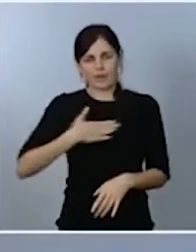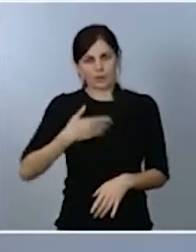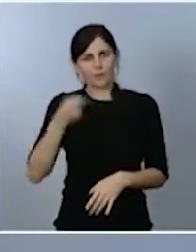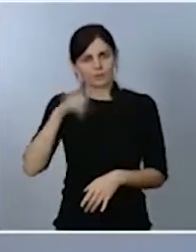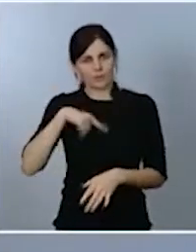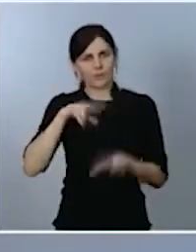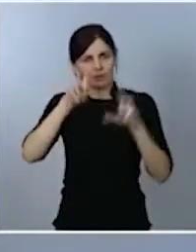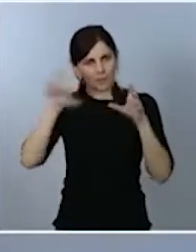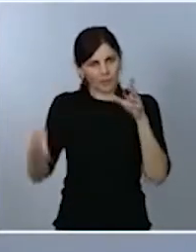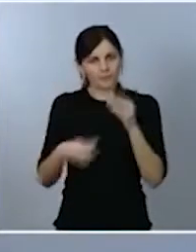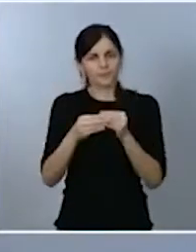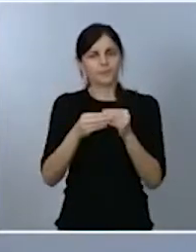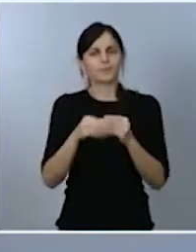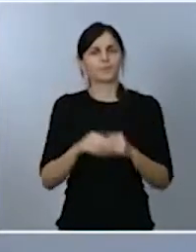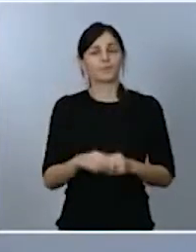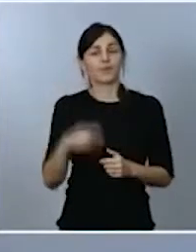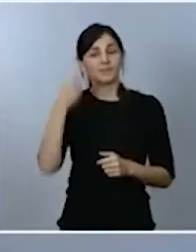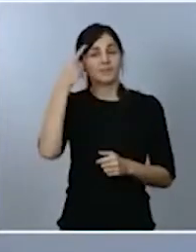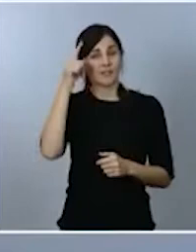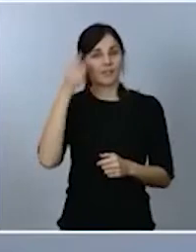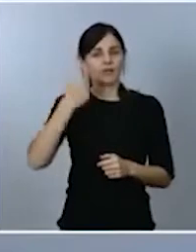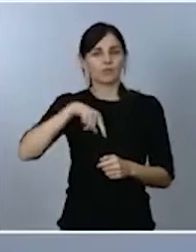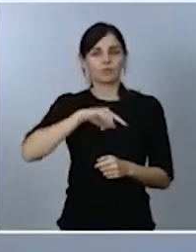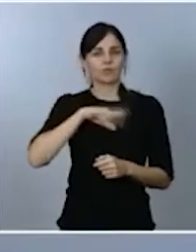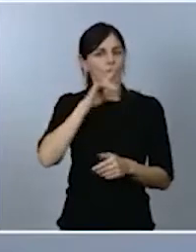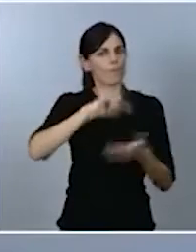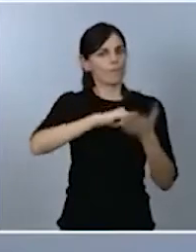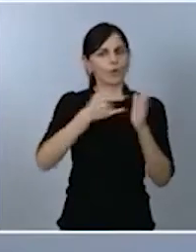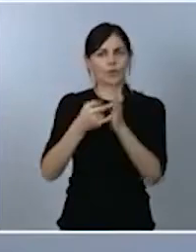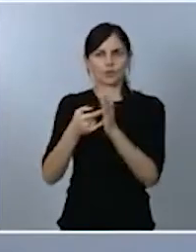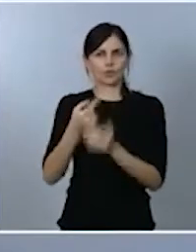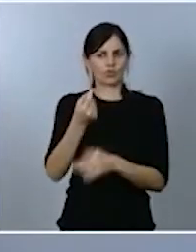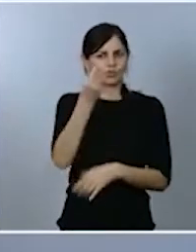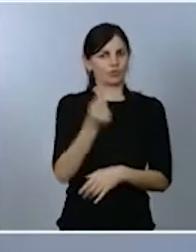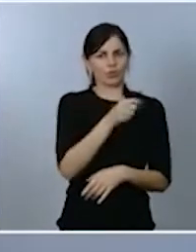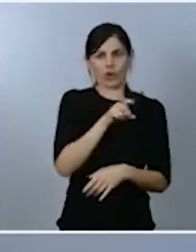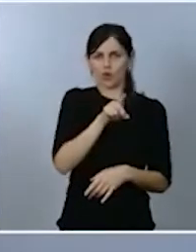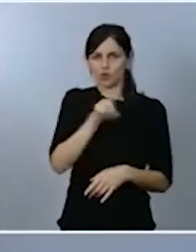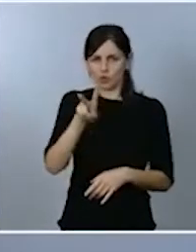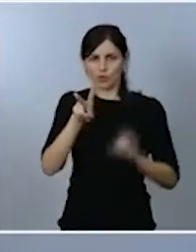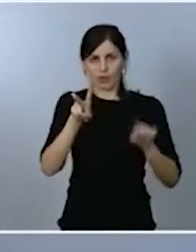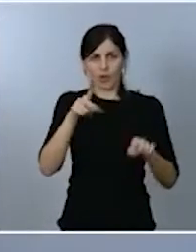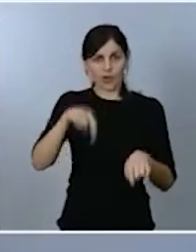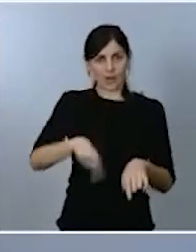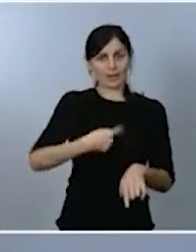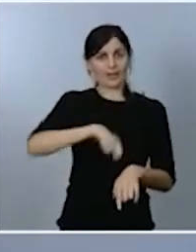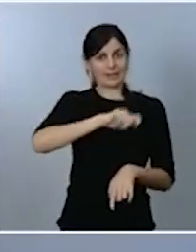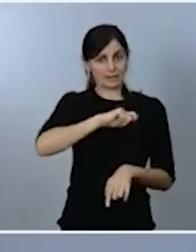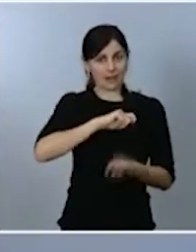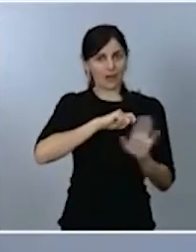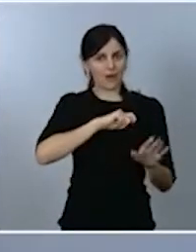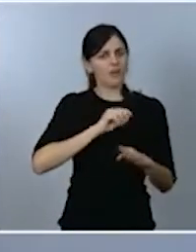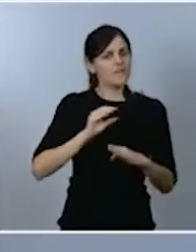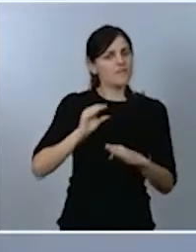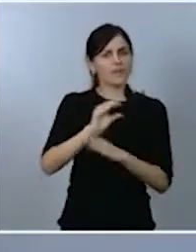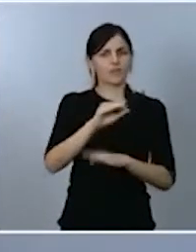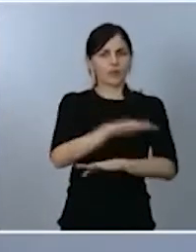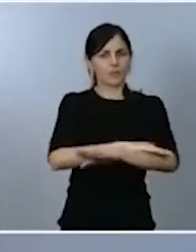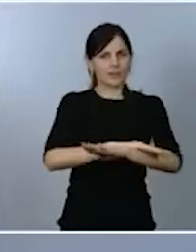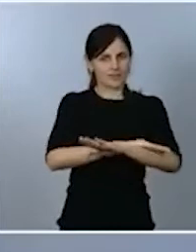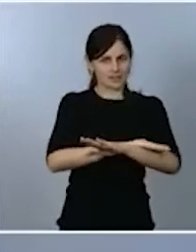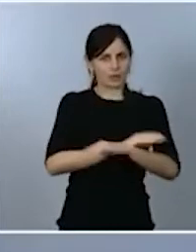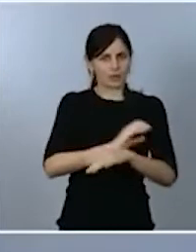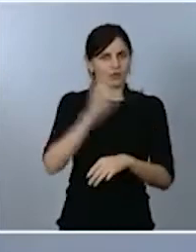vacunas. Saben que tenemos una docena de proyectos españoles financiados por el ministerio con diferentes tecnologías de vacuna. Prácticamente